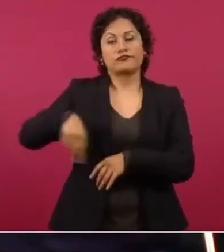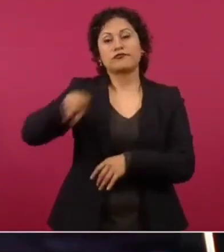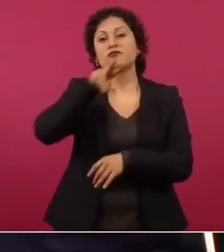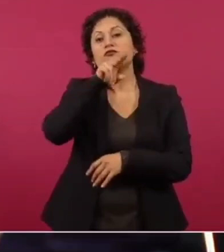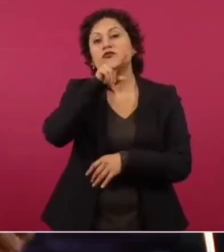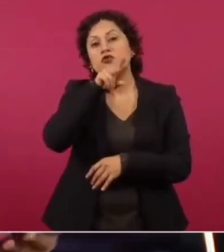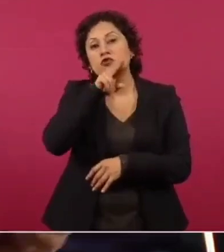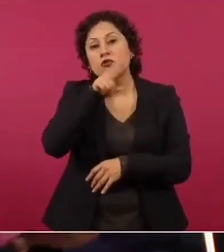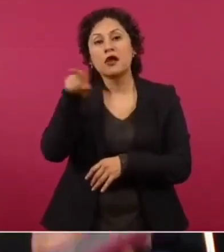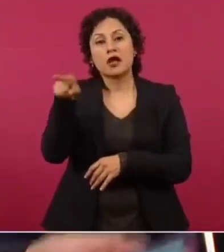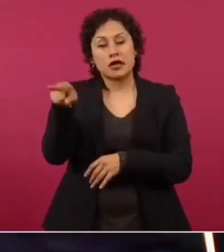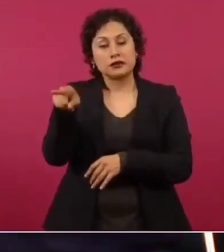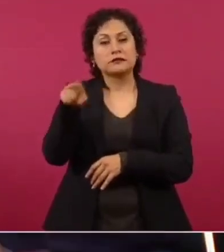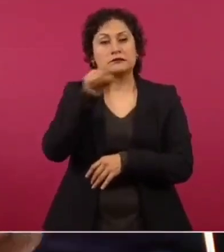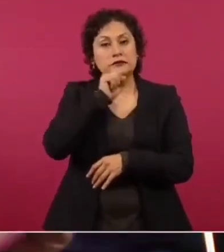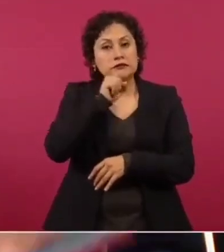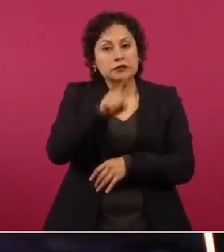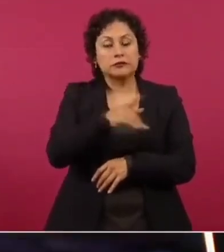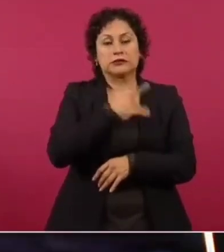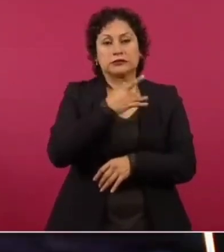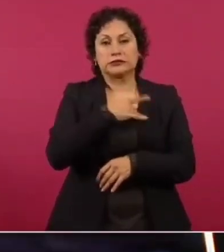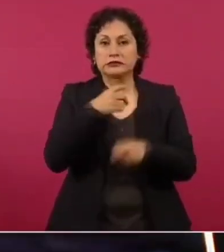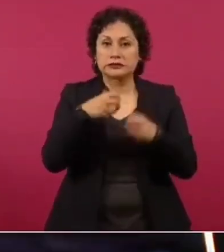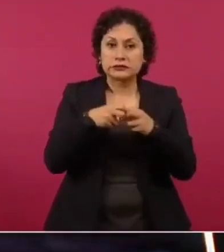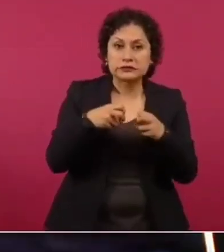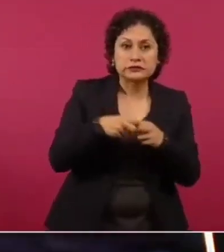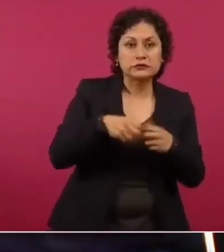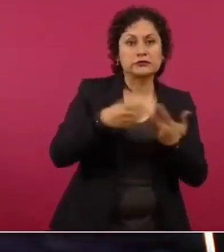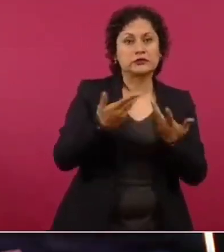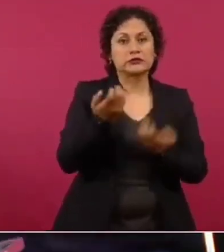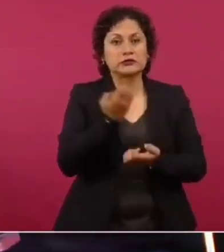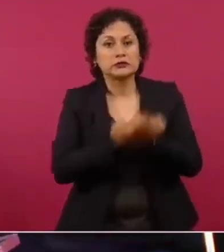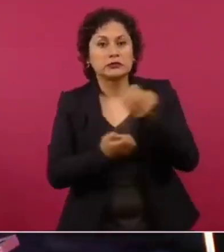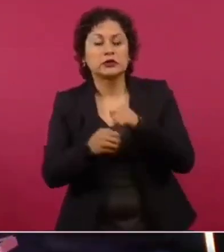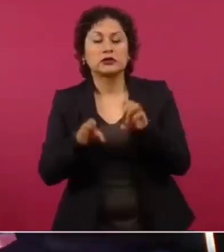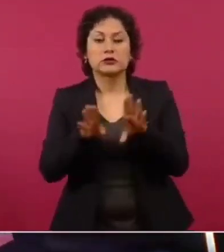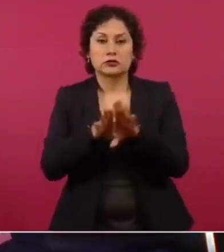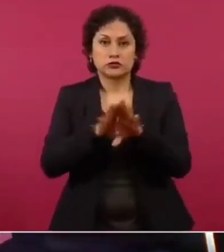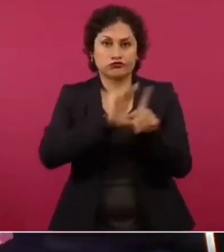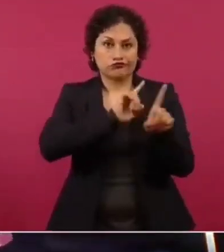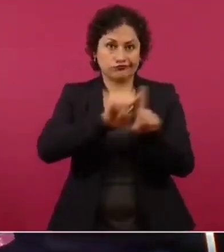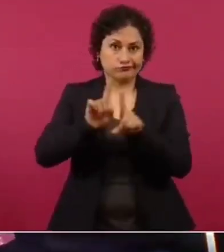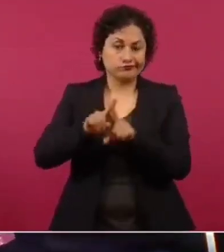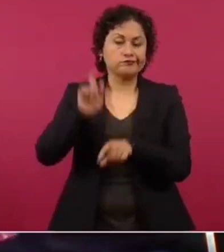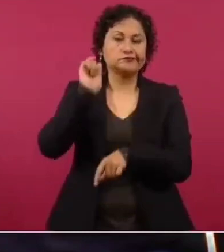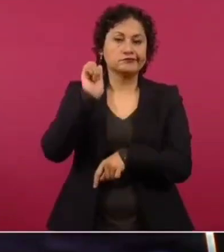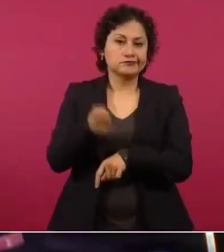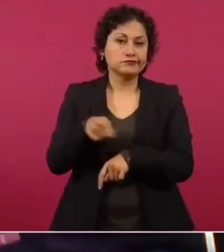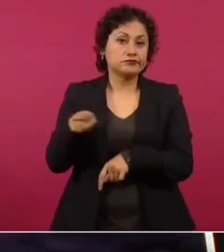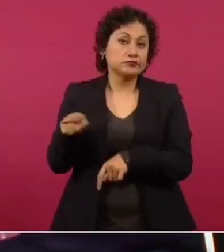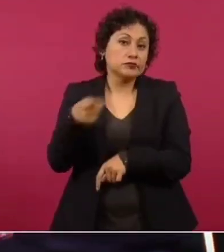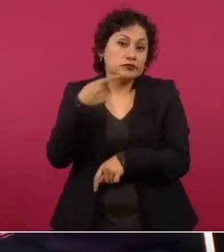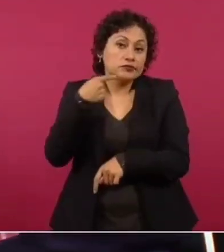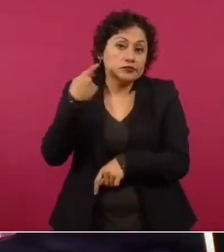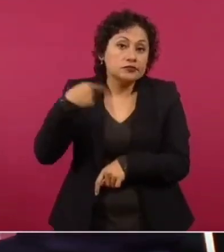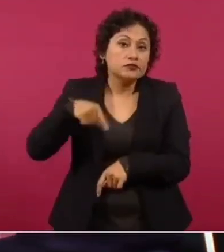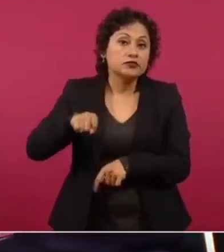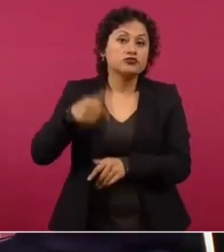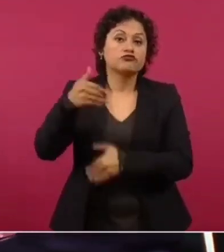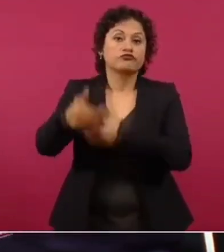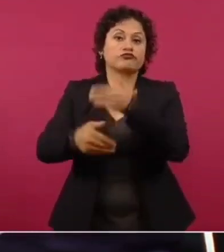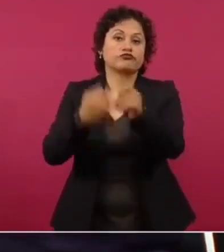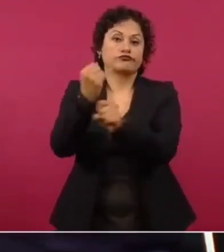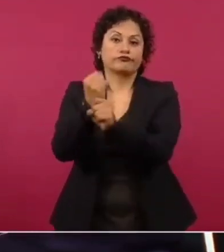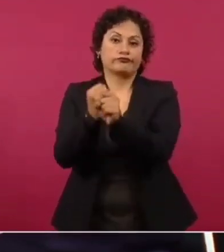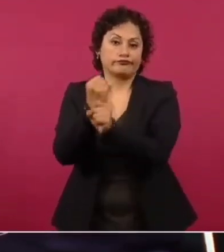incluso estrés en torno al entrenamiento y cómo conseguir los recursos, es que a partir de esta acusación y este proceso que